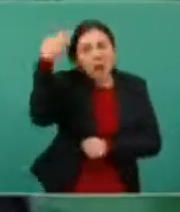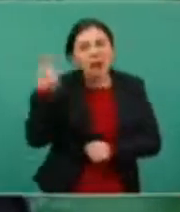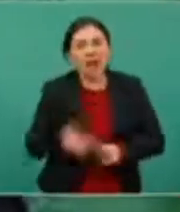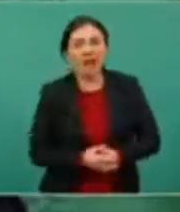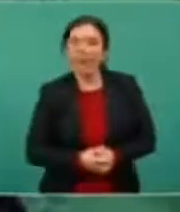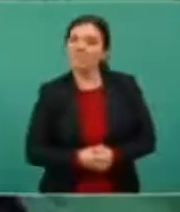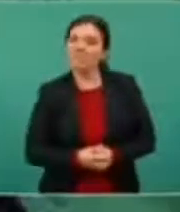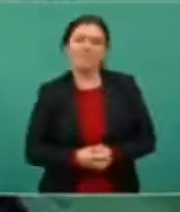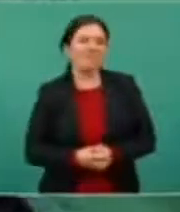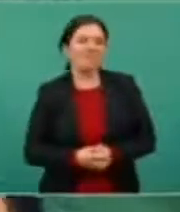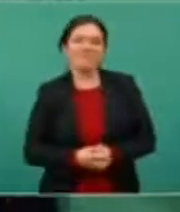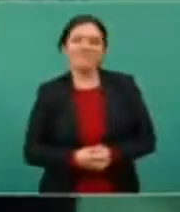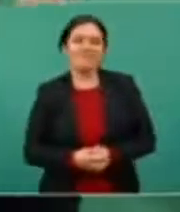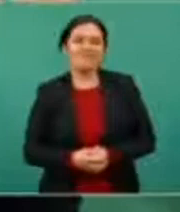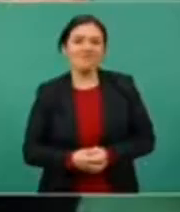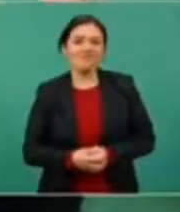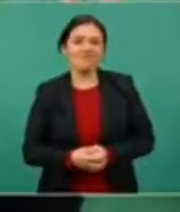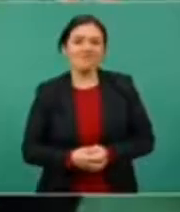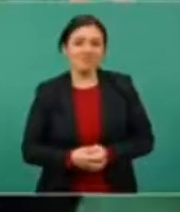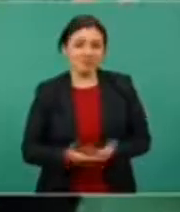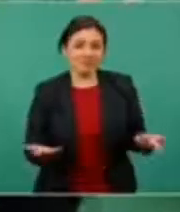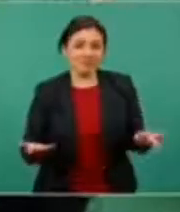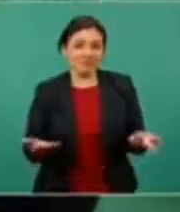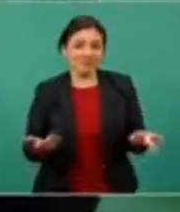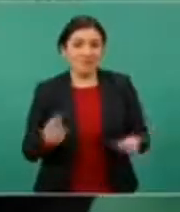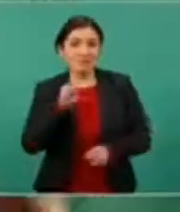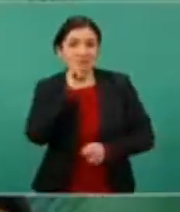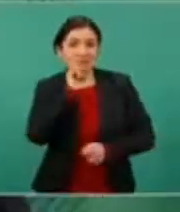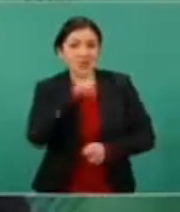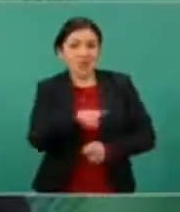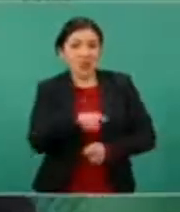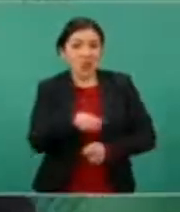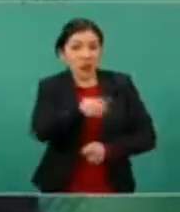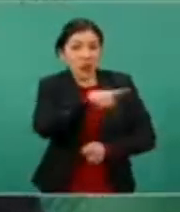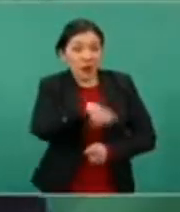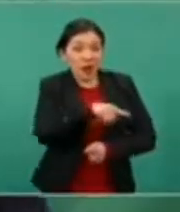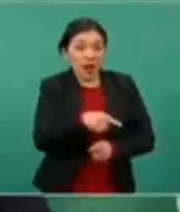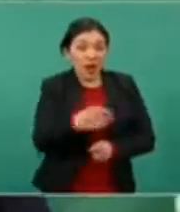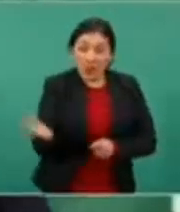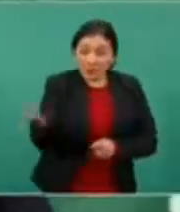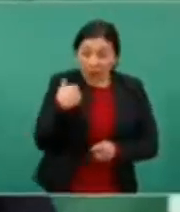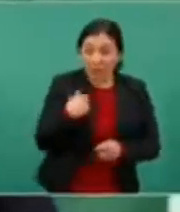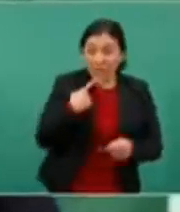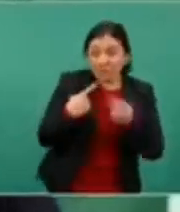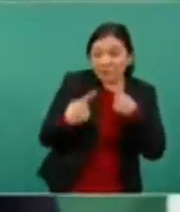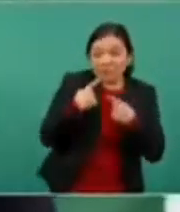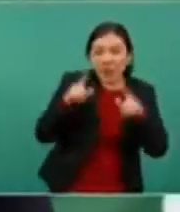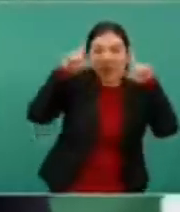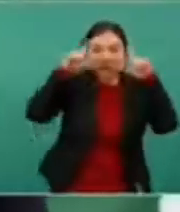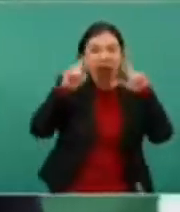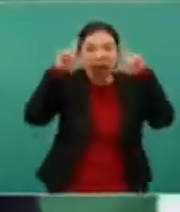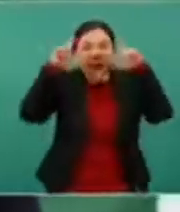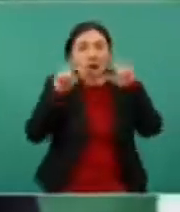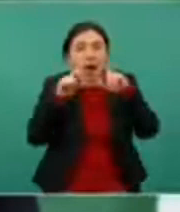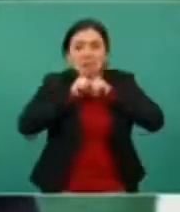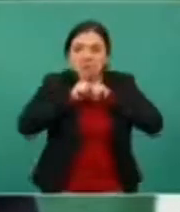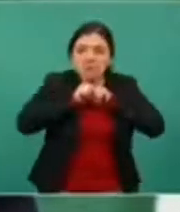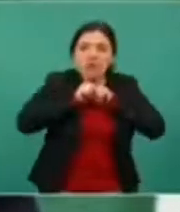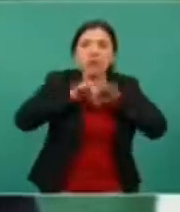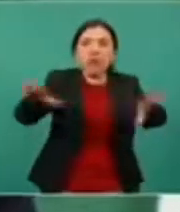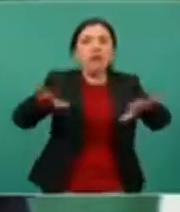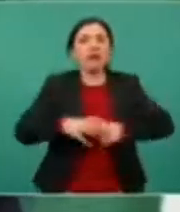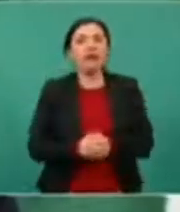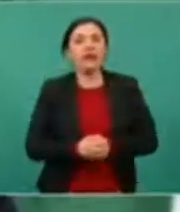Y ellos mismos tomaban las fotos. Y apenas salía el líder